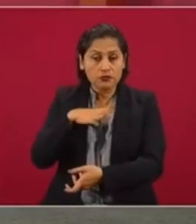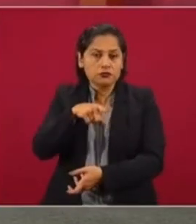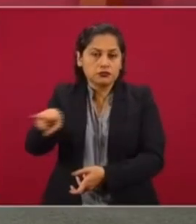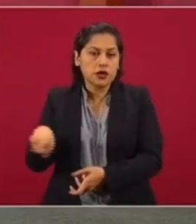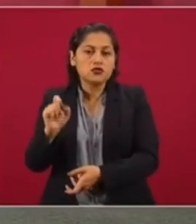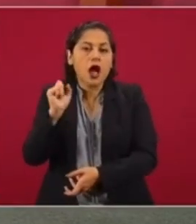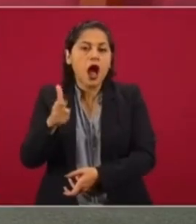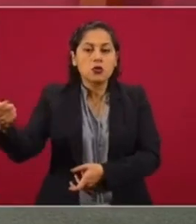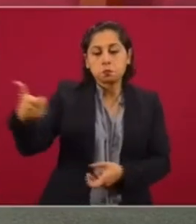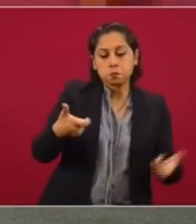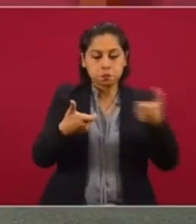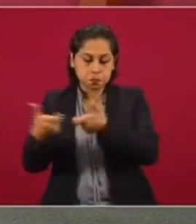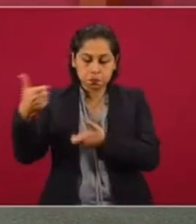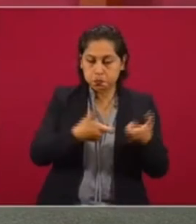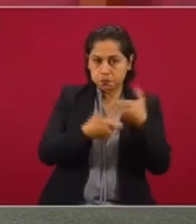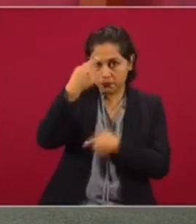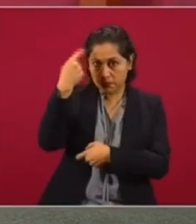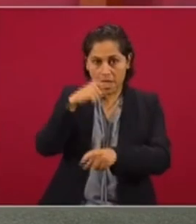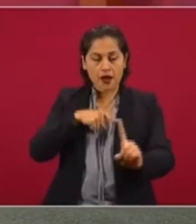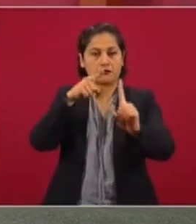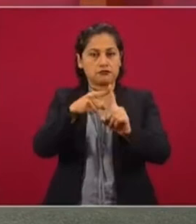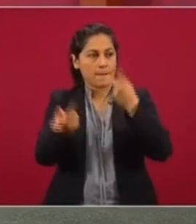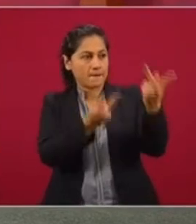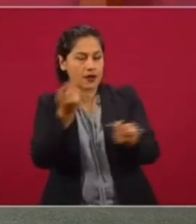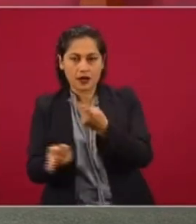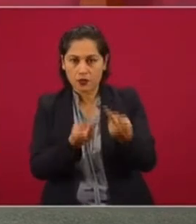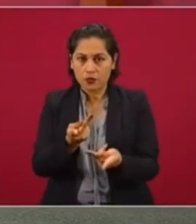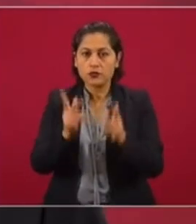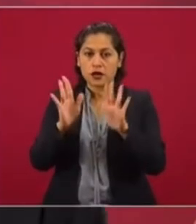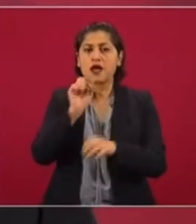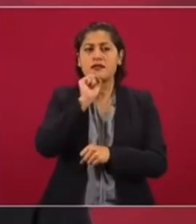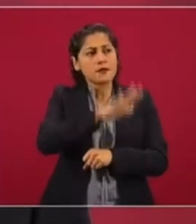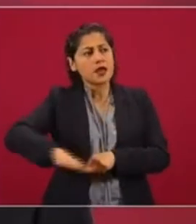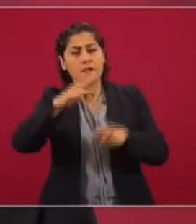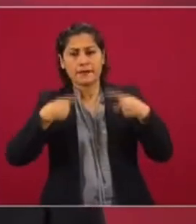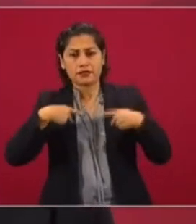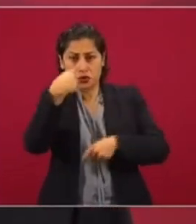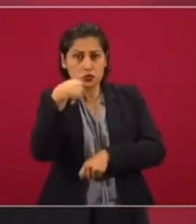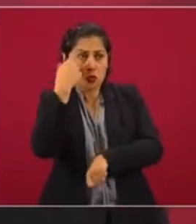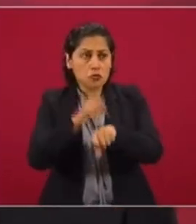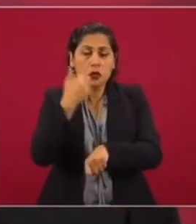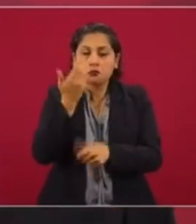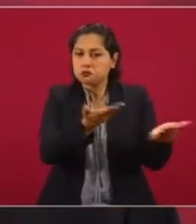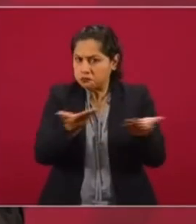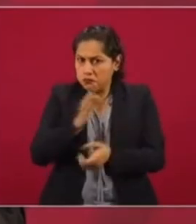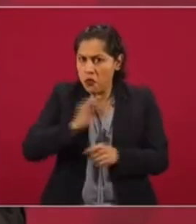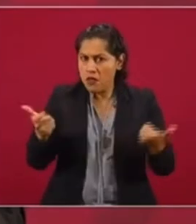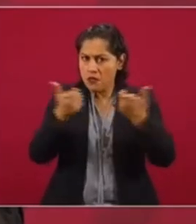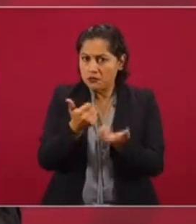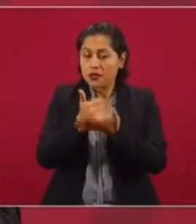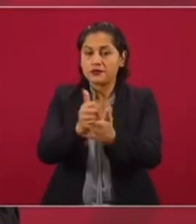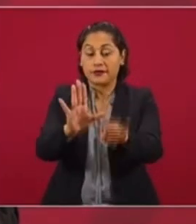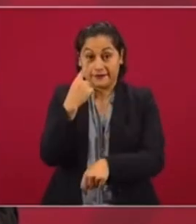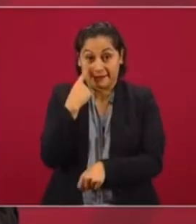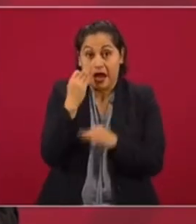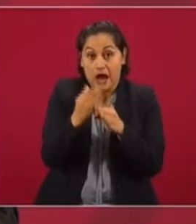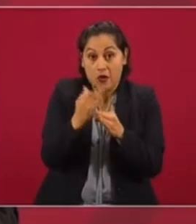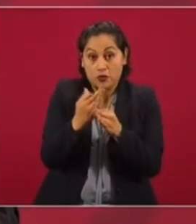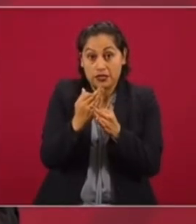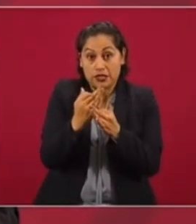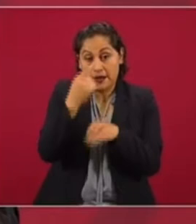en la organización de la consulta y muchos ciudadanos de manera voluntaria. Ahora, precisamente, para conseguir las firmas,